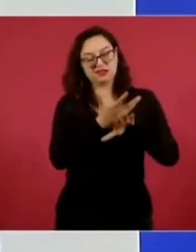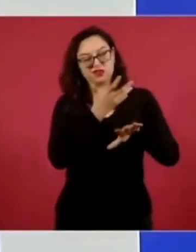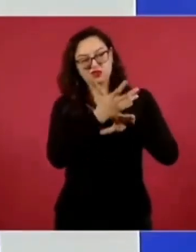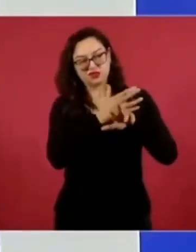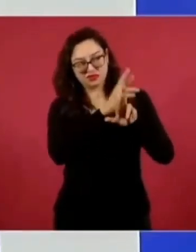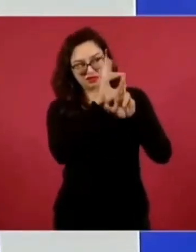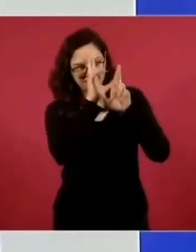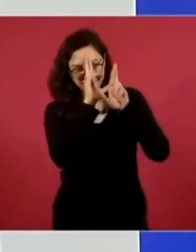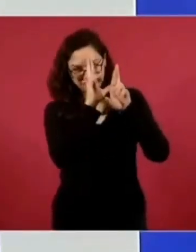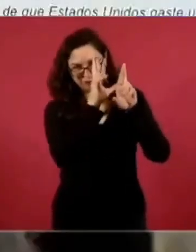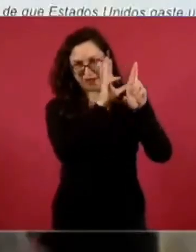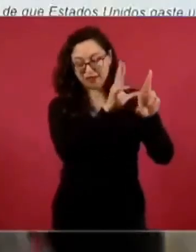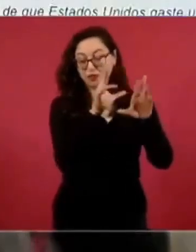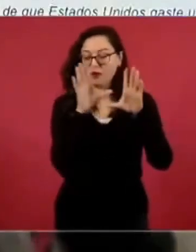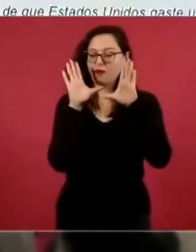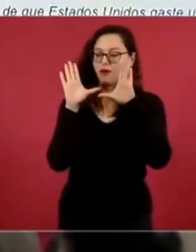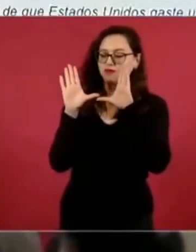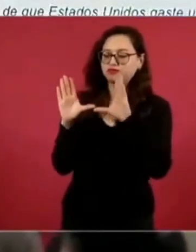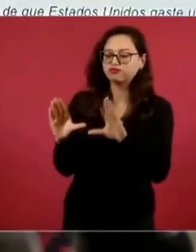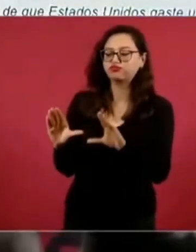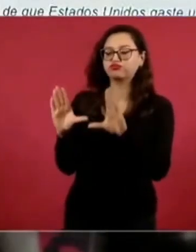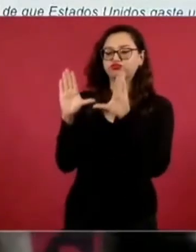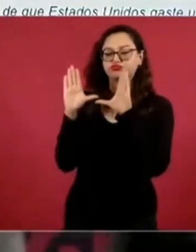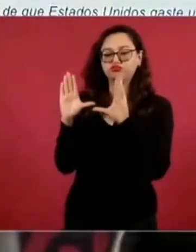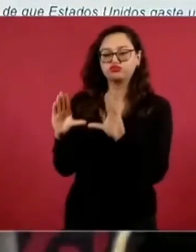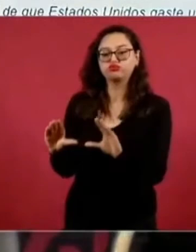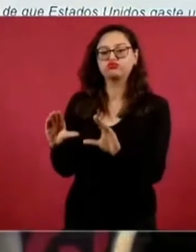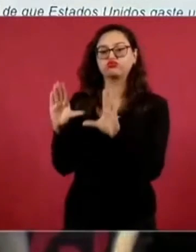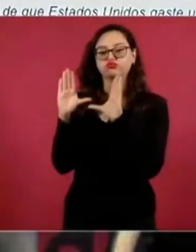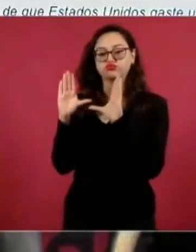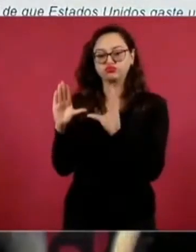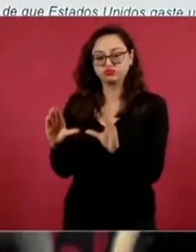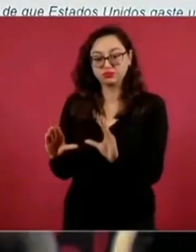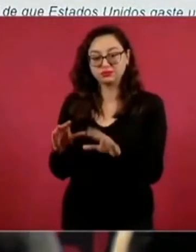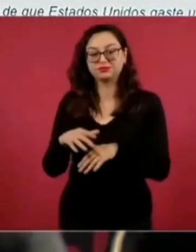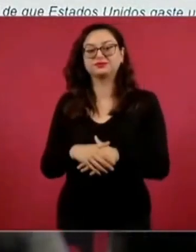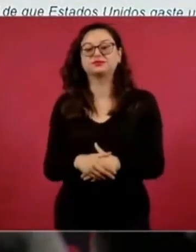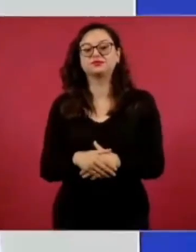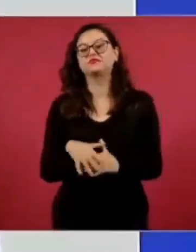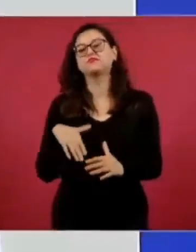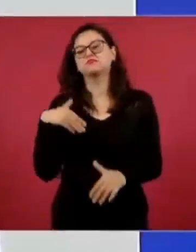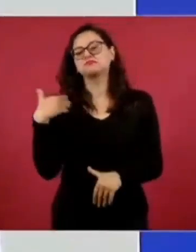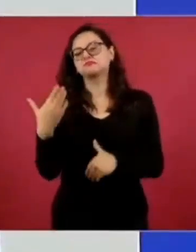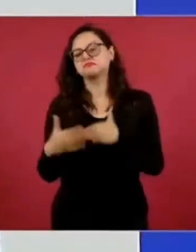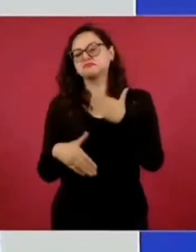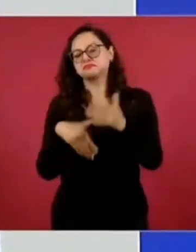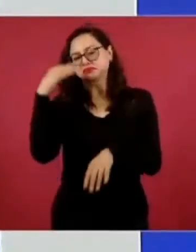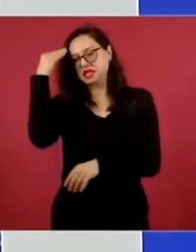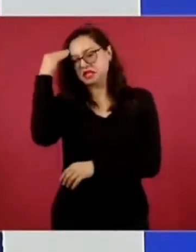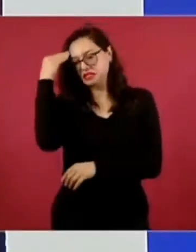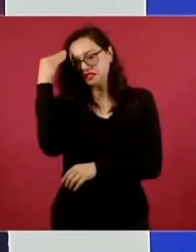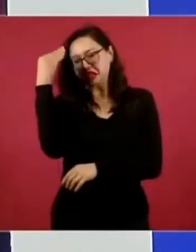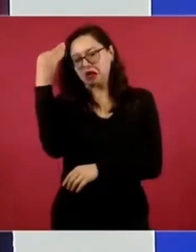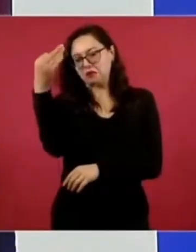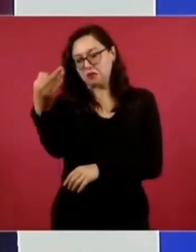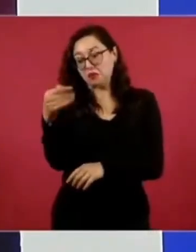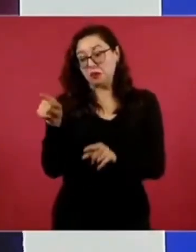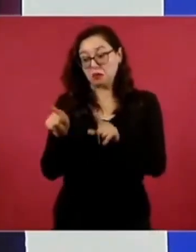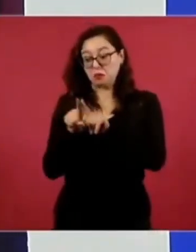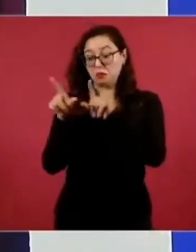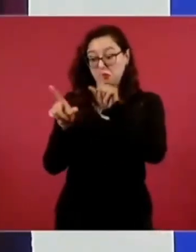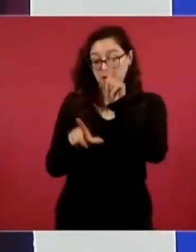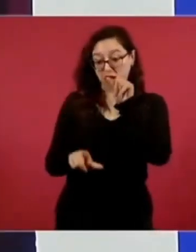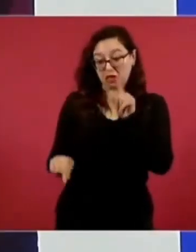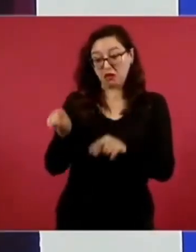Estados Unidos. México necesitará administradores competentes y con el